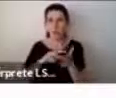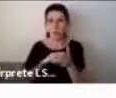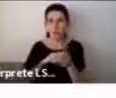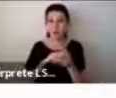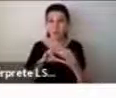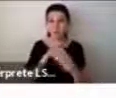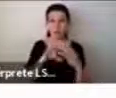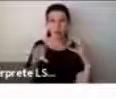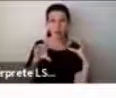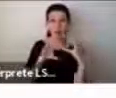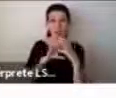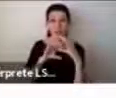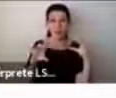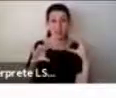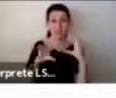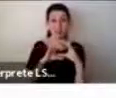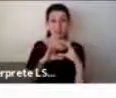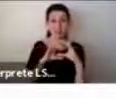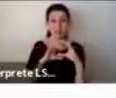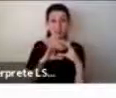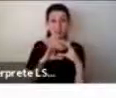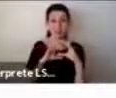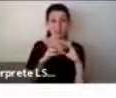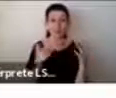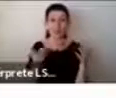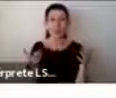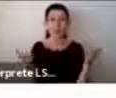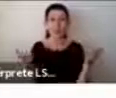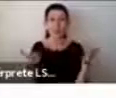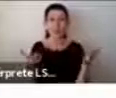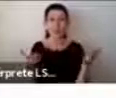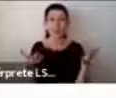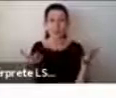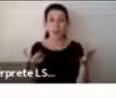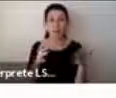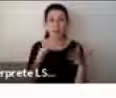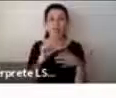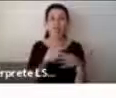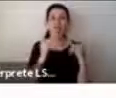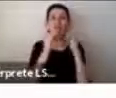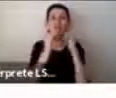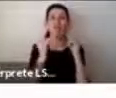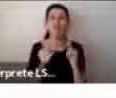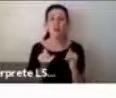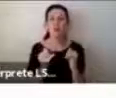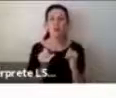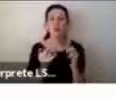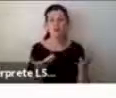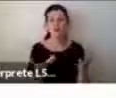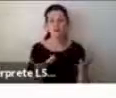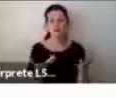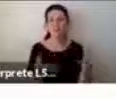la identificamos a nivel de forma, básicamente. Un informe muy extenso,